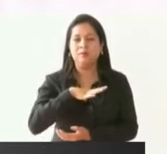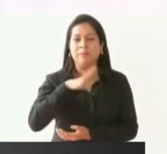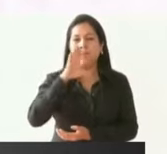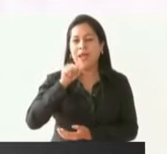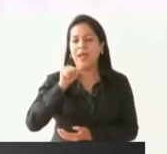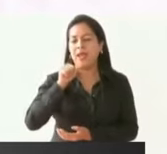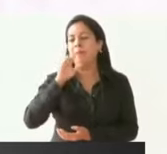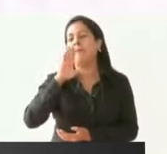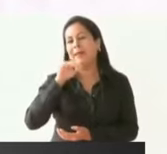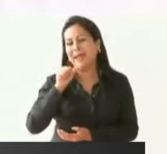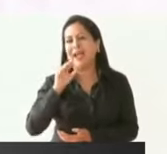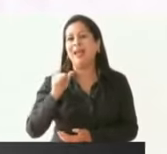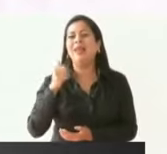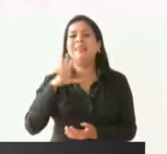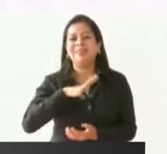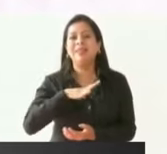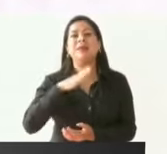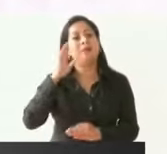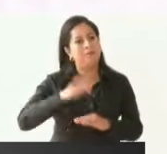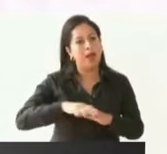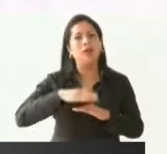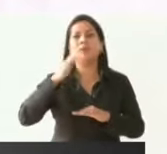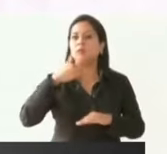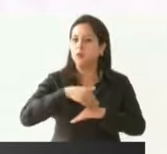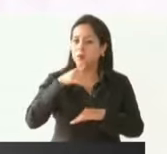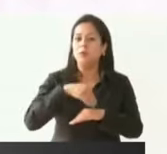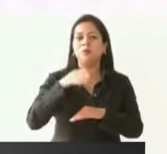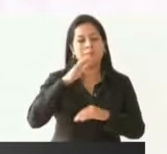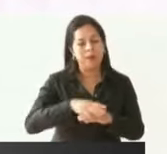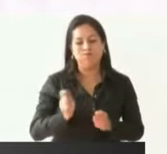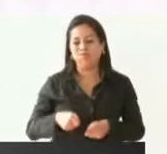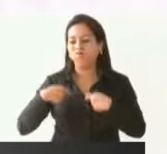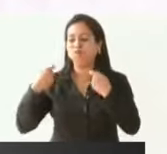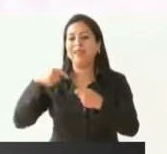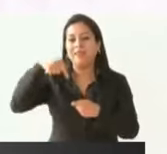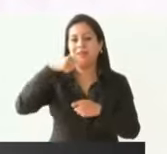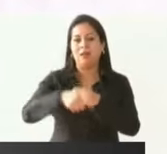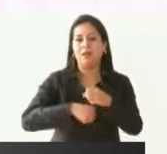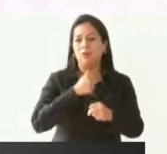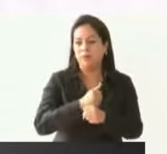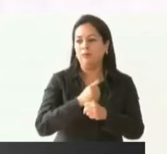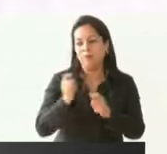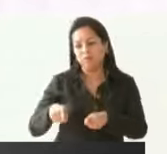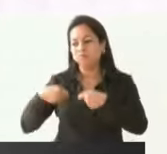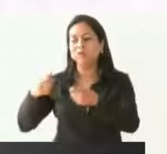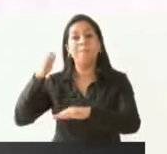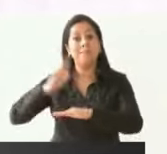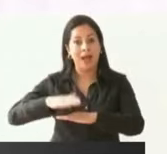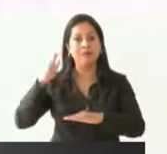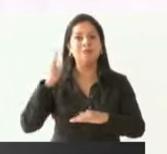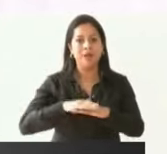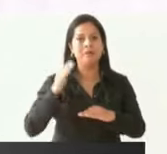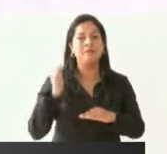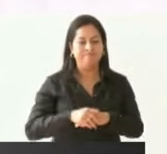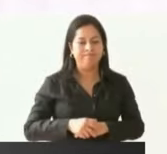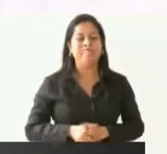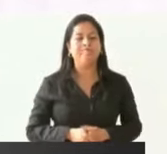vamos a aumentar el número de becas este año. Van a haber más becas